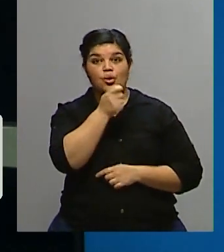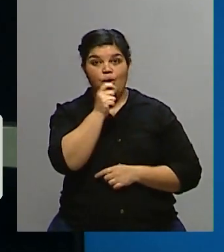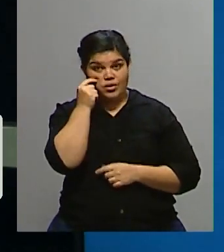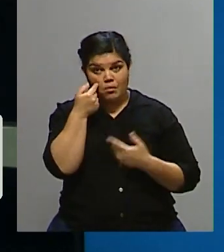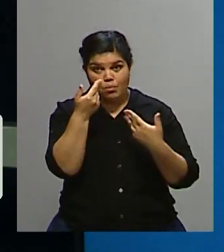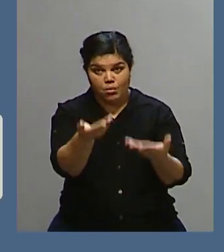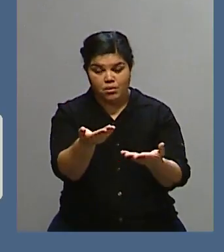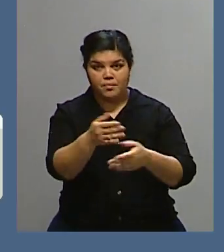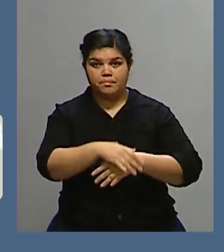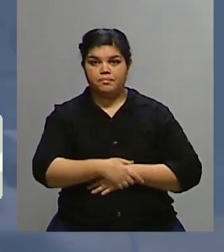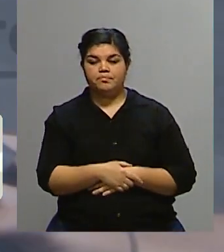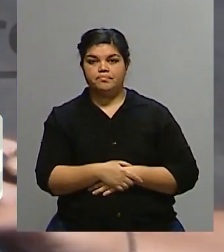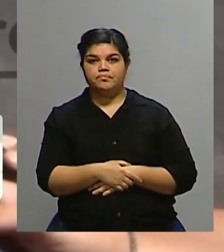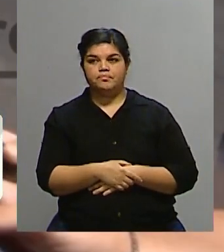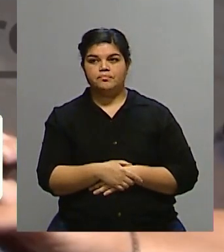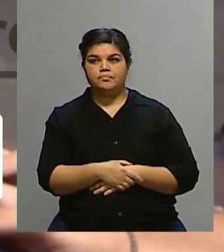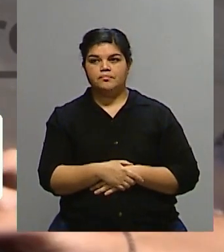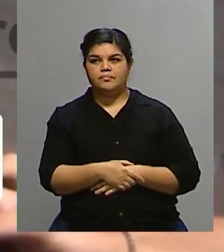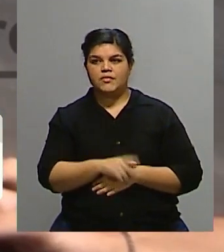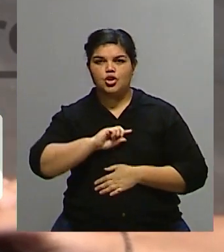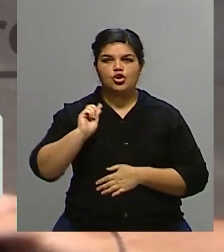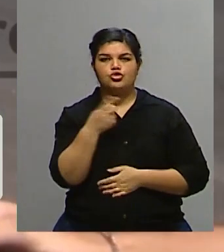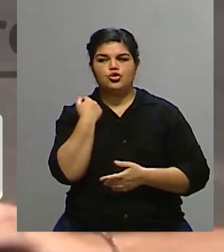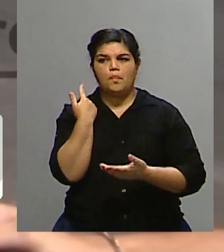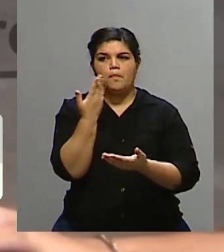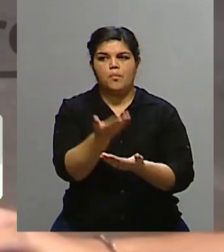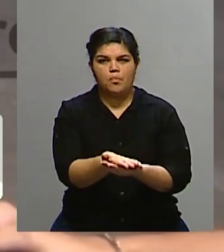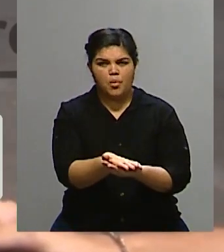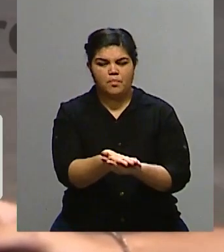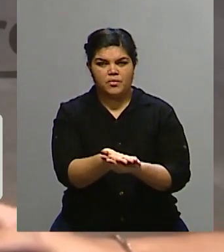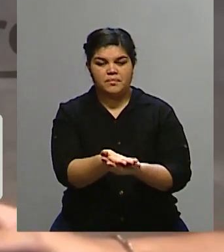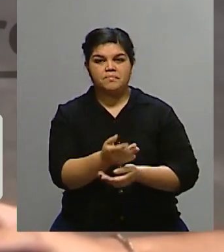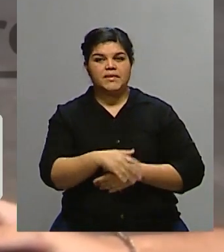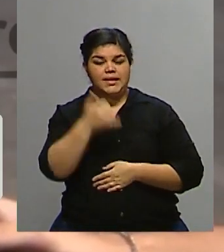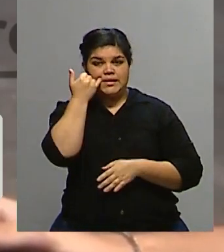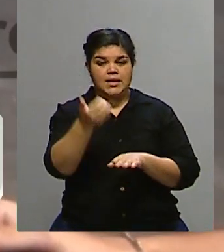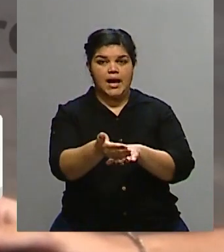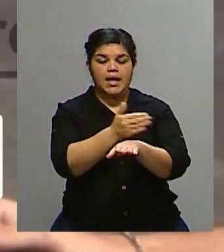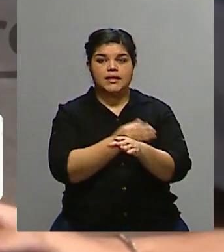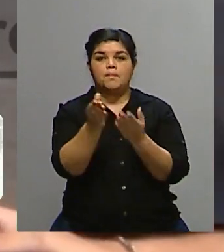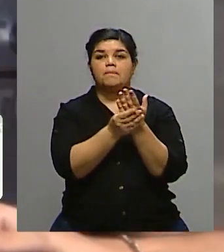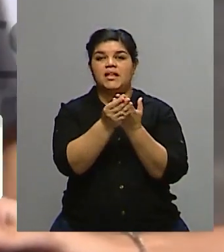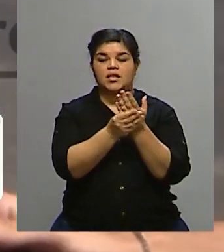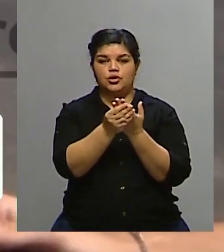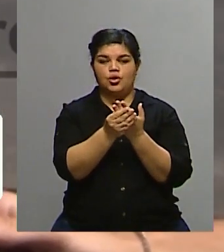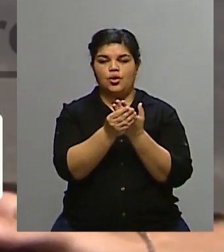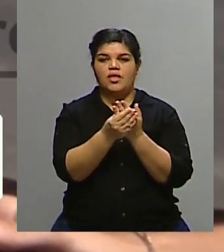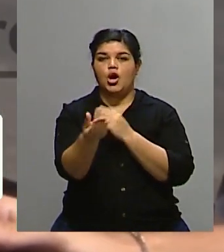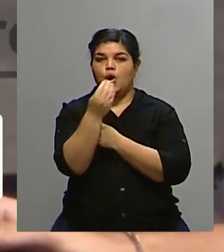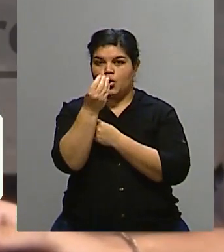últimos días. ¿Qué es lo que hemos propuesto? Y me voy a reunir junto con el ministro de Consumo, con las